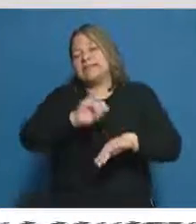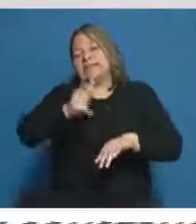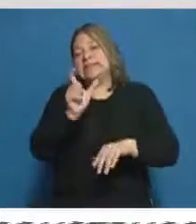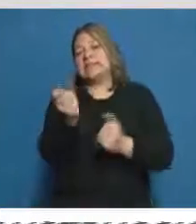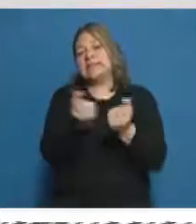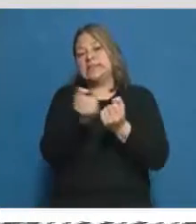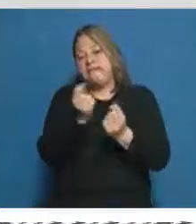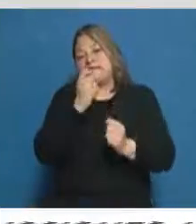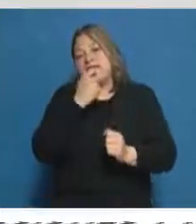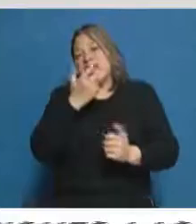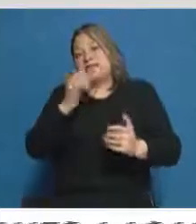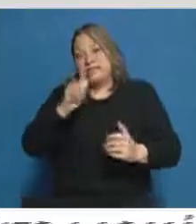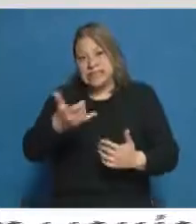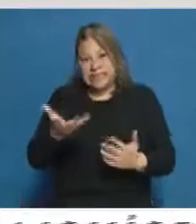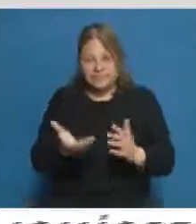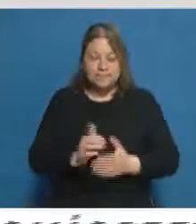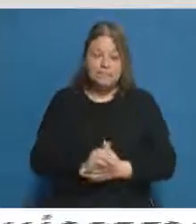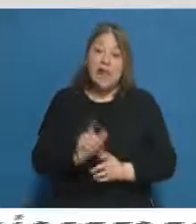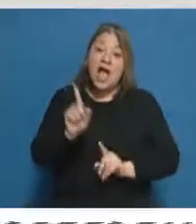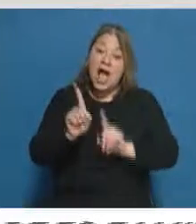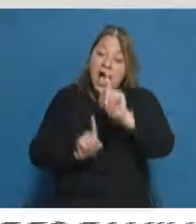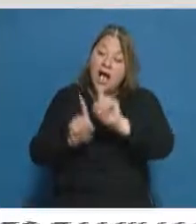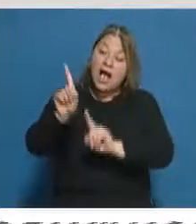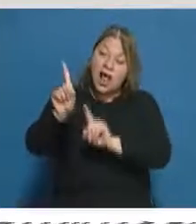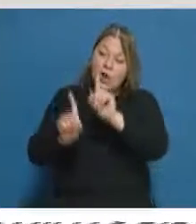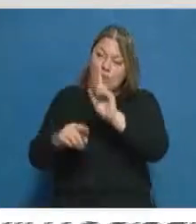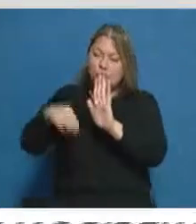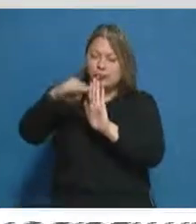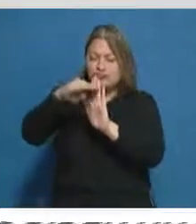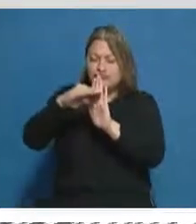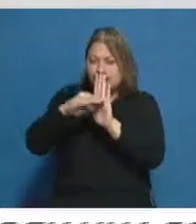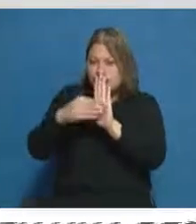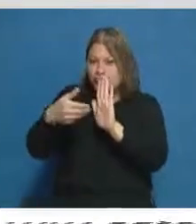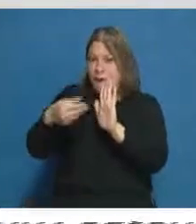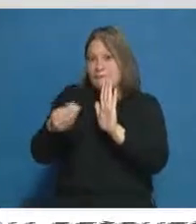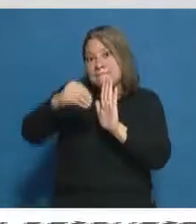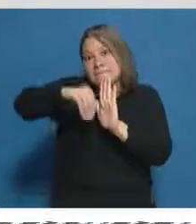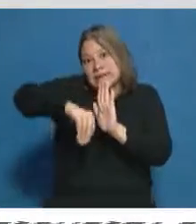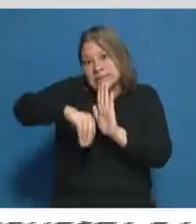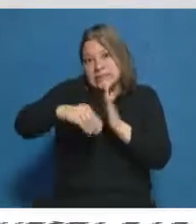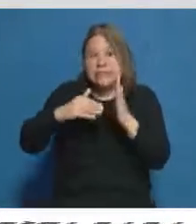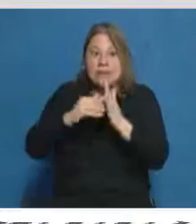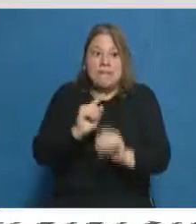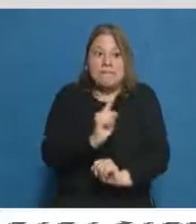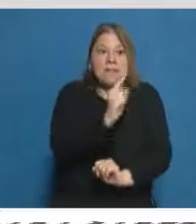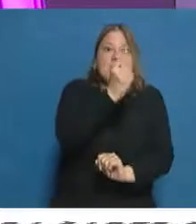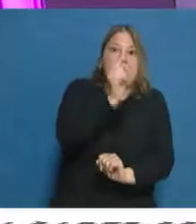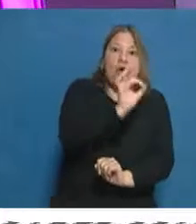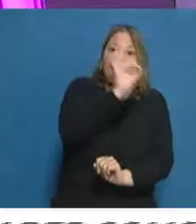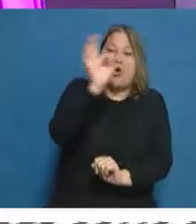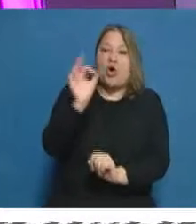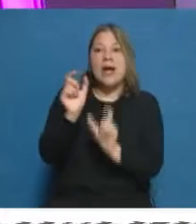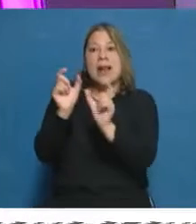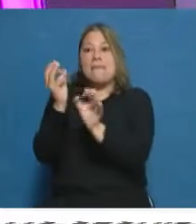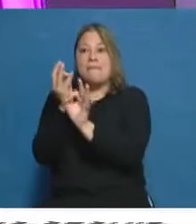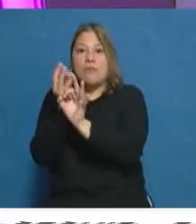la licencia de conducir, más allá de que algunos tengan requisitos mayores, teniendo en cuenta si es la primera vez, si es carnet